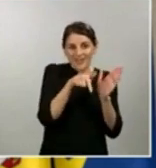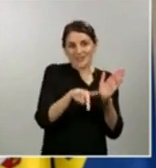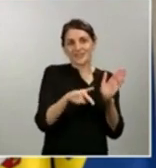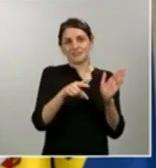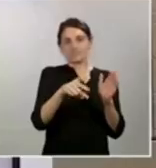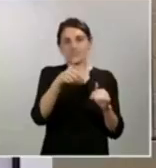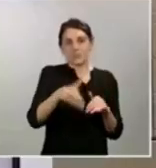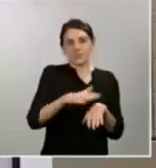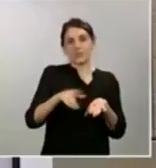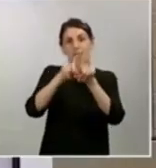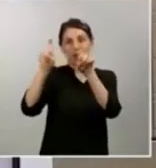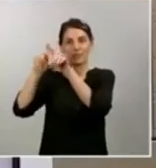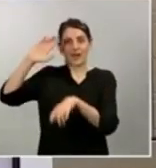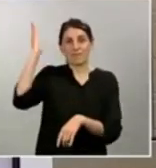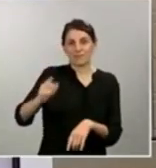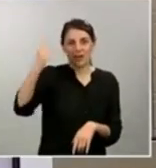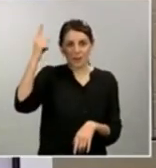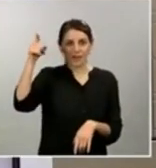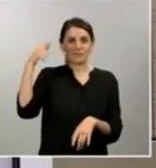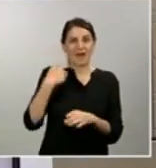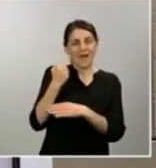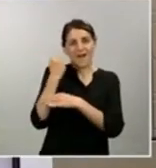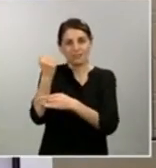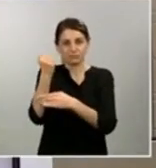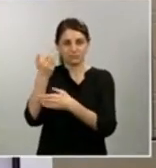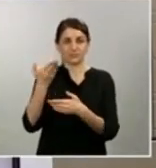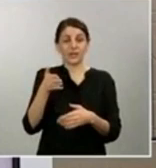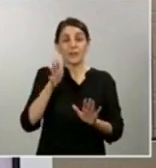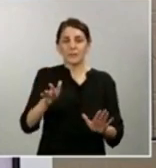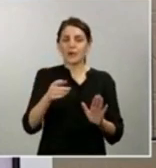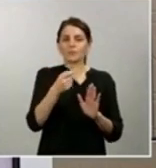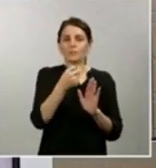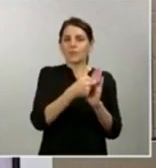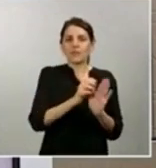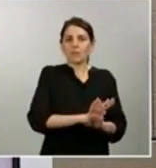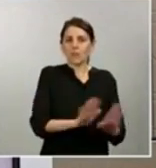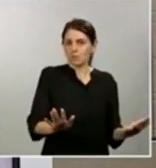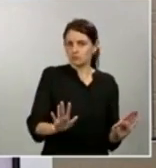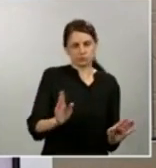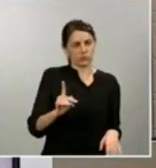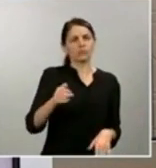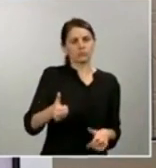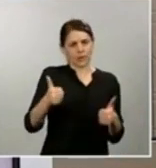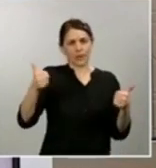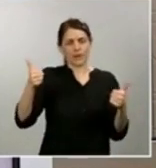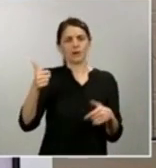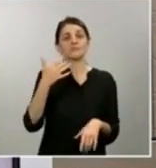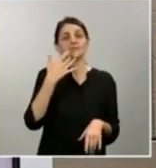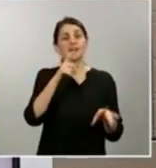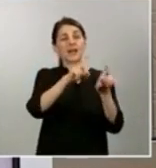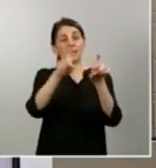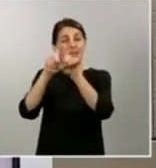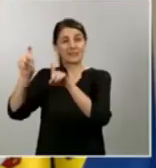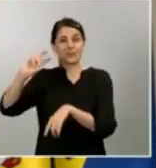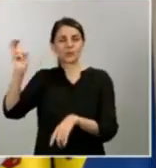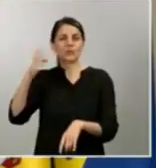Pero no termina ahí el efecto. Hay otras empresas que, sin ser afectadas de forma intensa